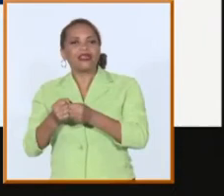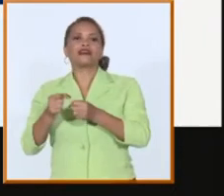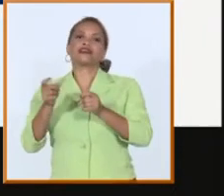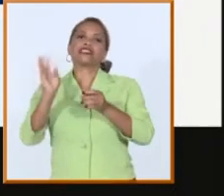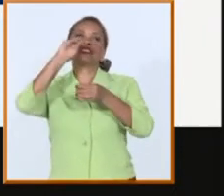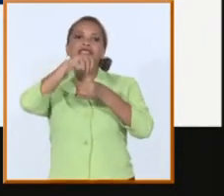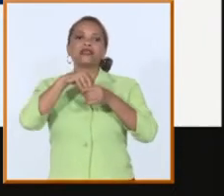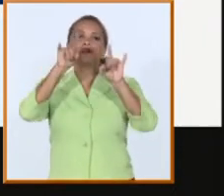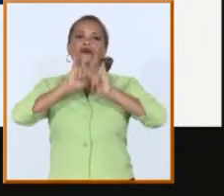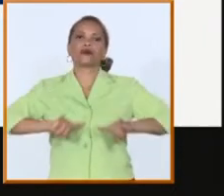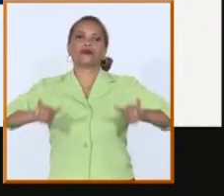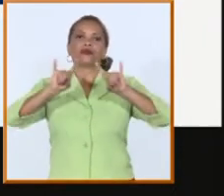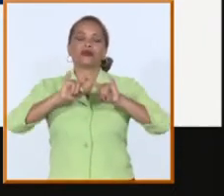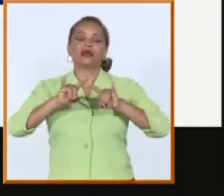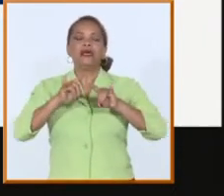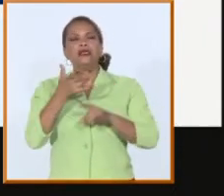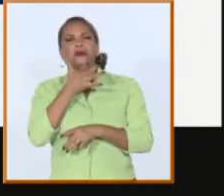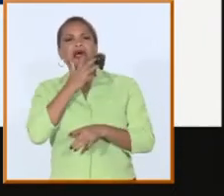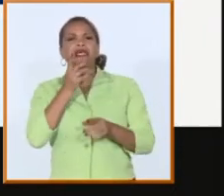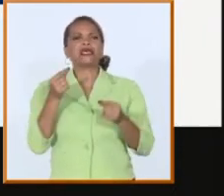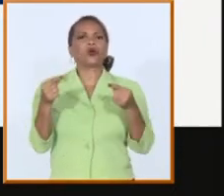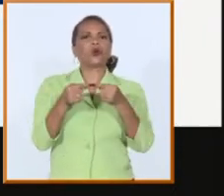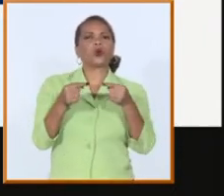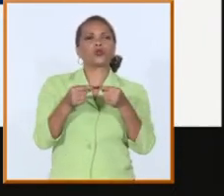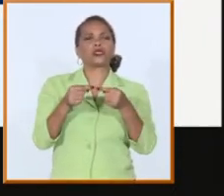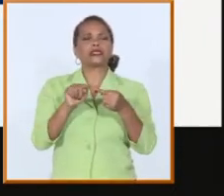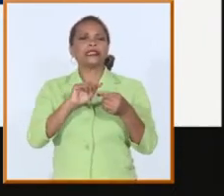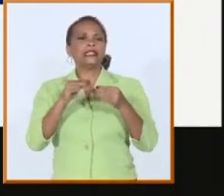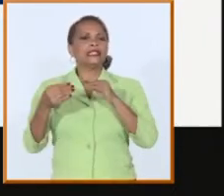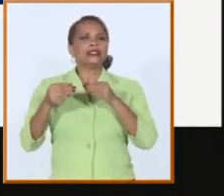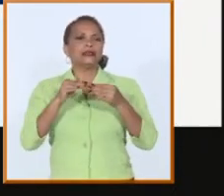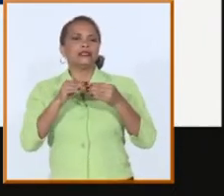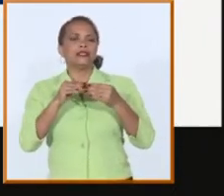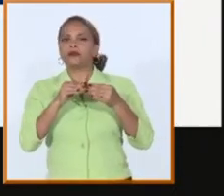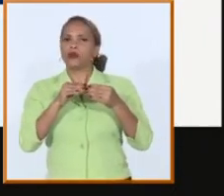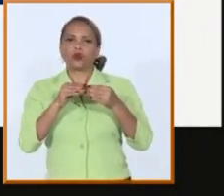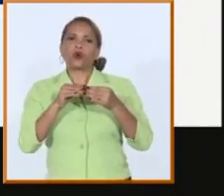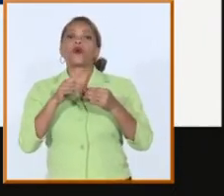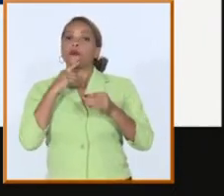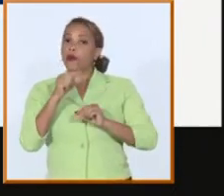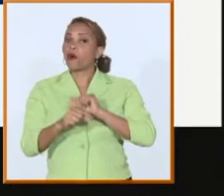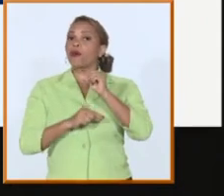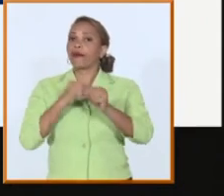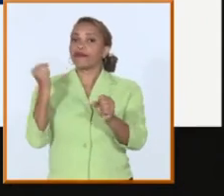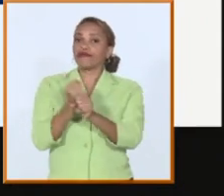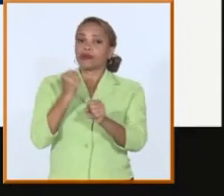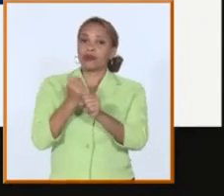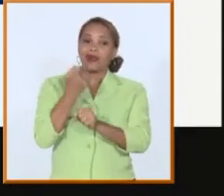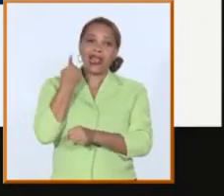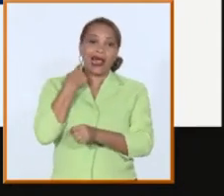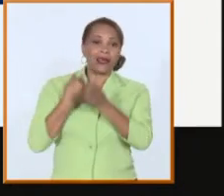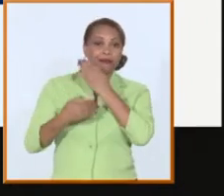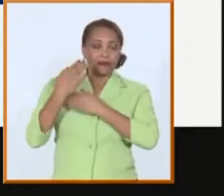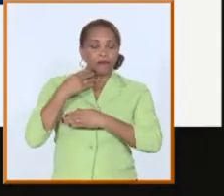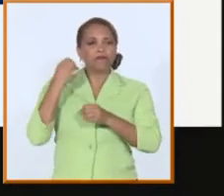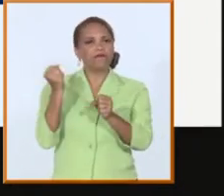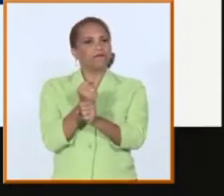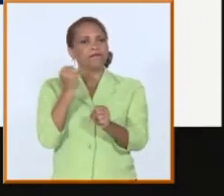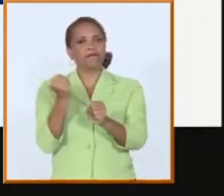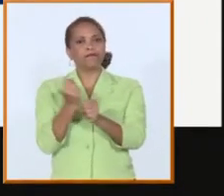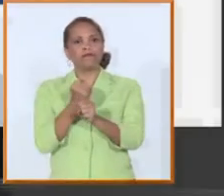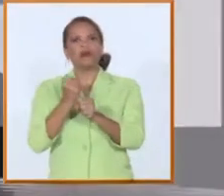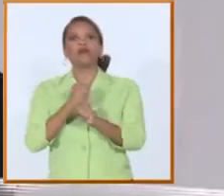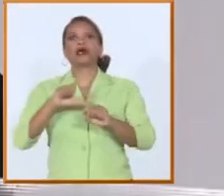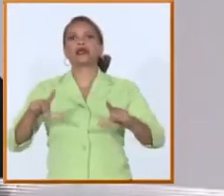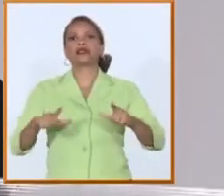eso pudiera parecer una contradicción y poco a poco hemos trabajado durante los últimos años y continuaremos trabajando para que se cumplan